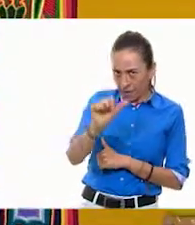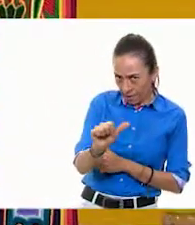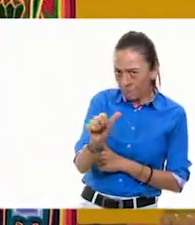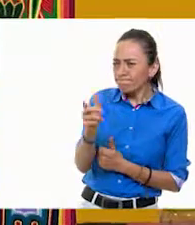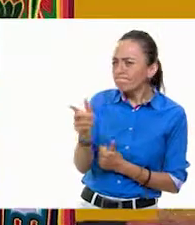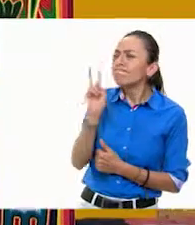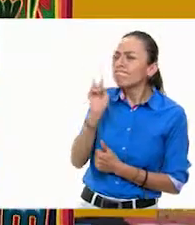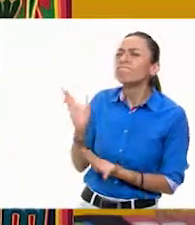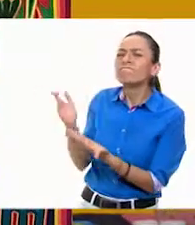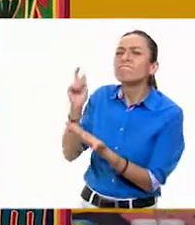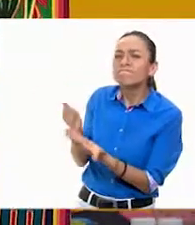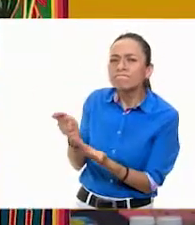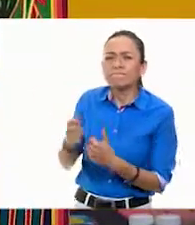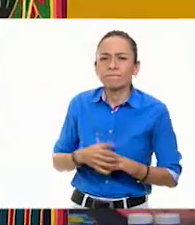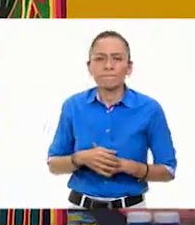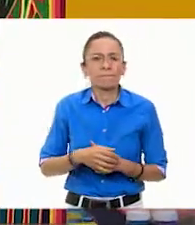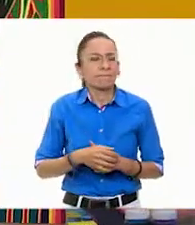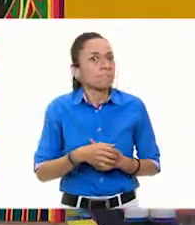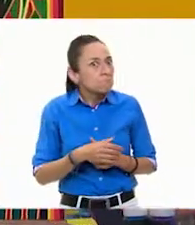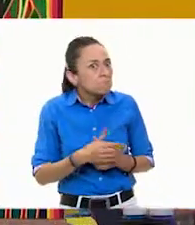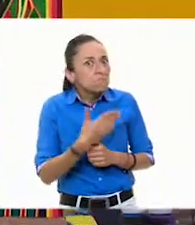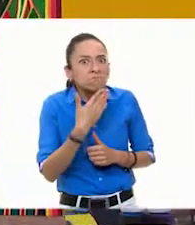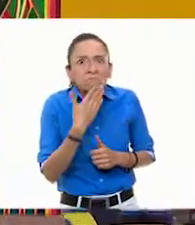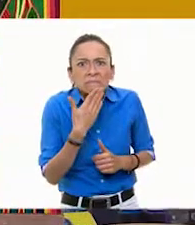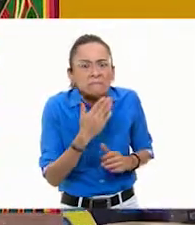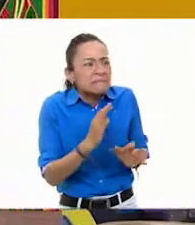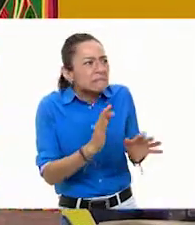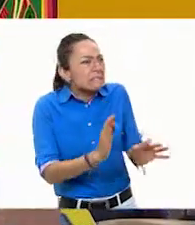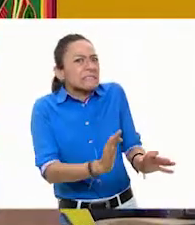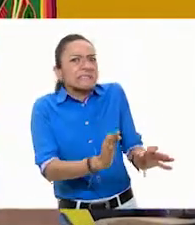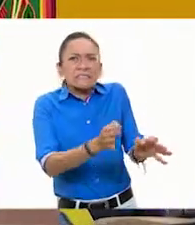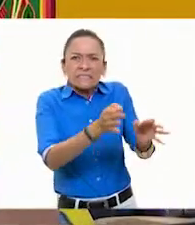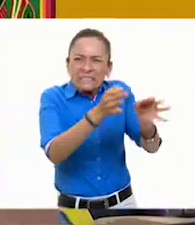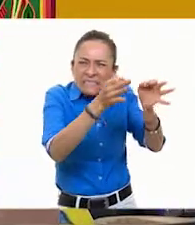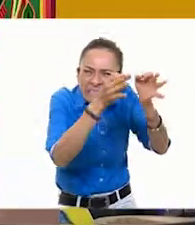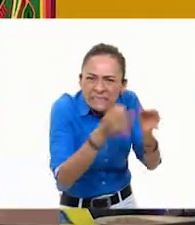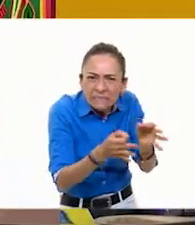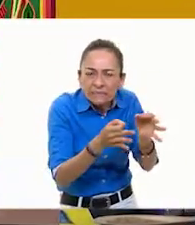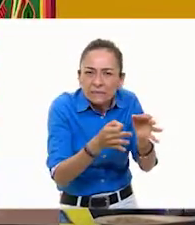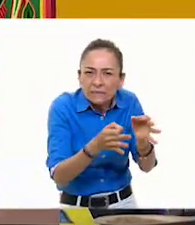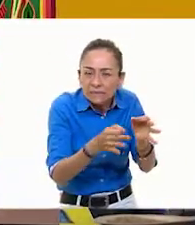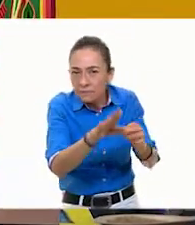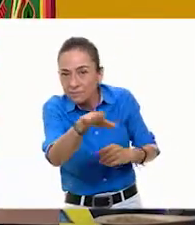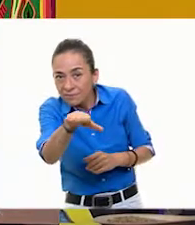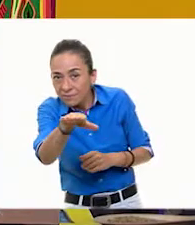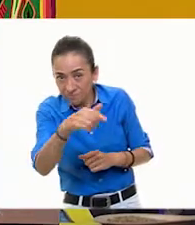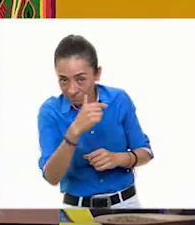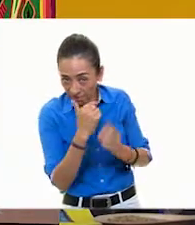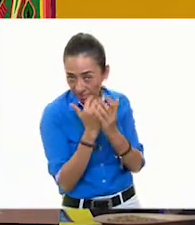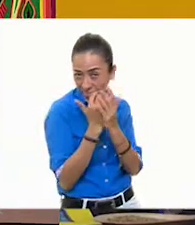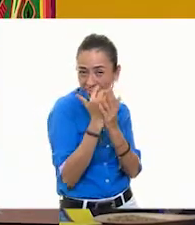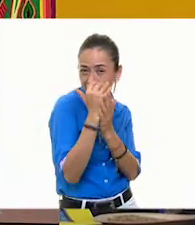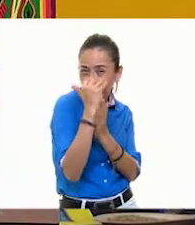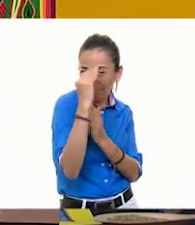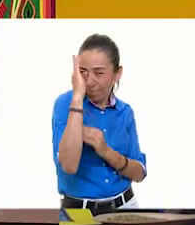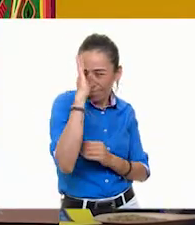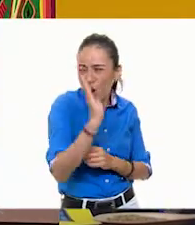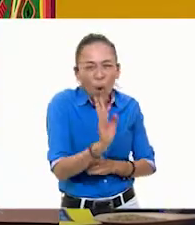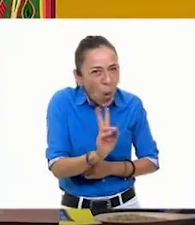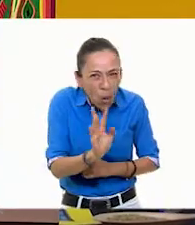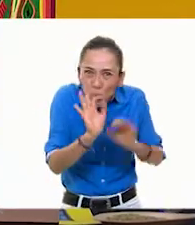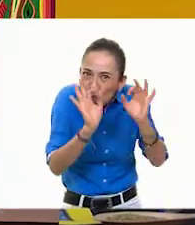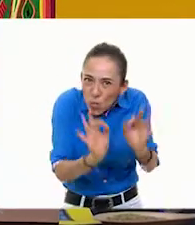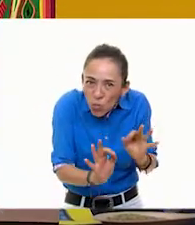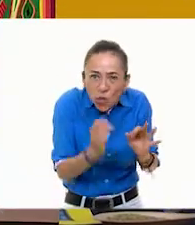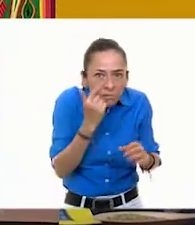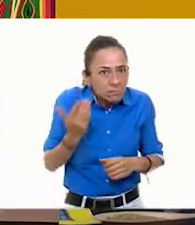Impresionante, impecable. Y no estoy exagerando, niñas y niños. De verdad, bueno, ahí lo podemos ver en la pantalla. Exacto. Y el